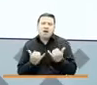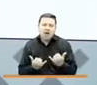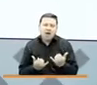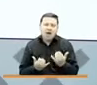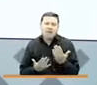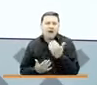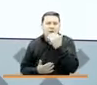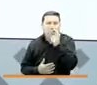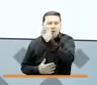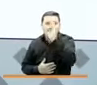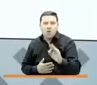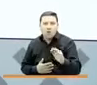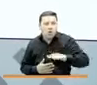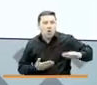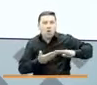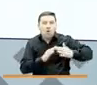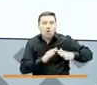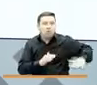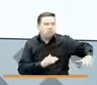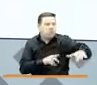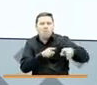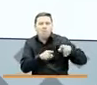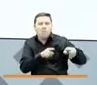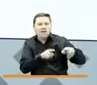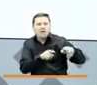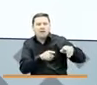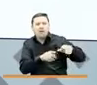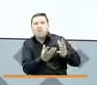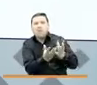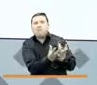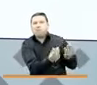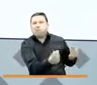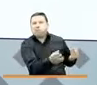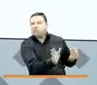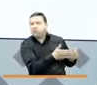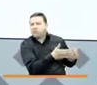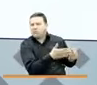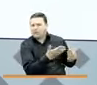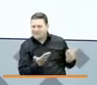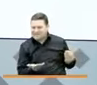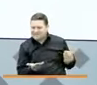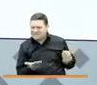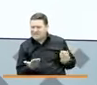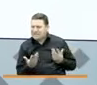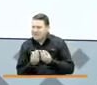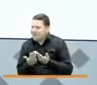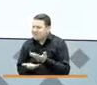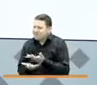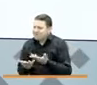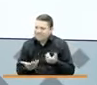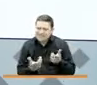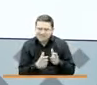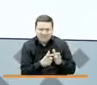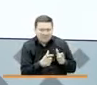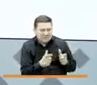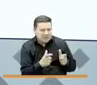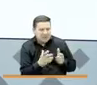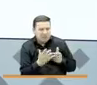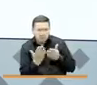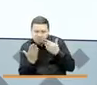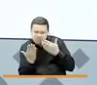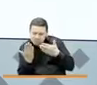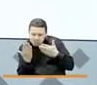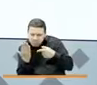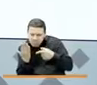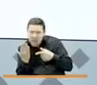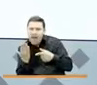porción de la población que se nos estaba quedando afuera, y por eso entonces empezamos a revisar, y es